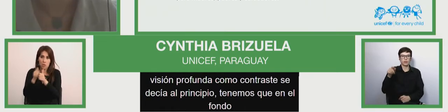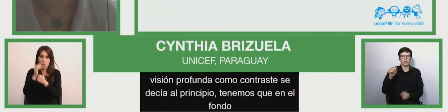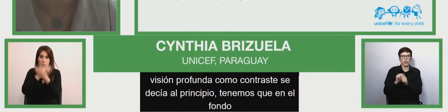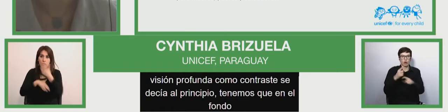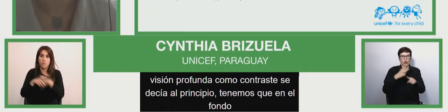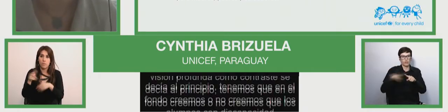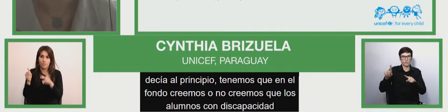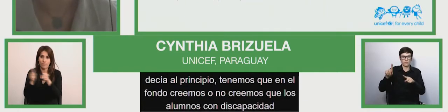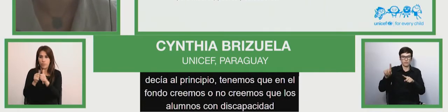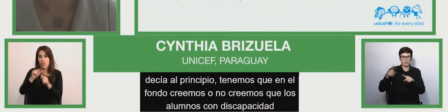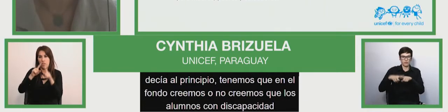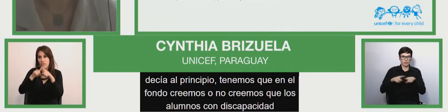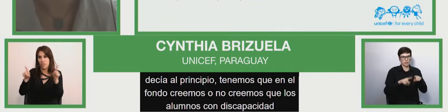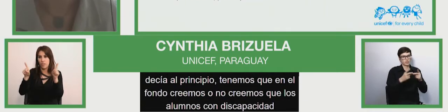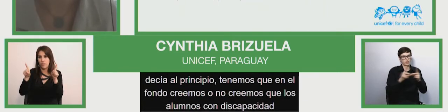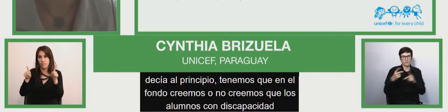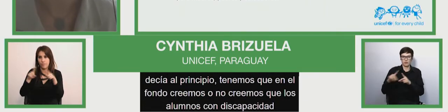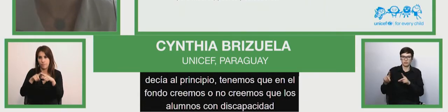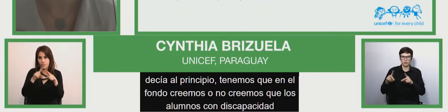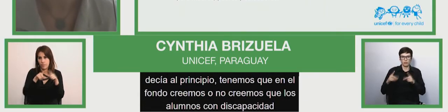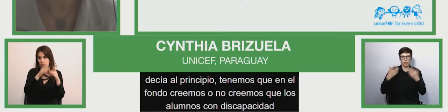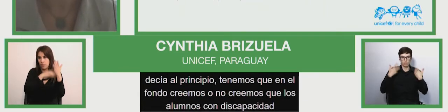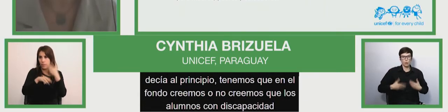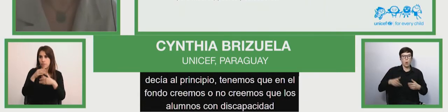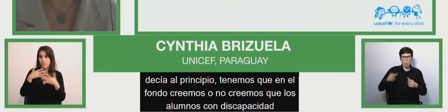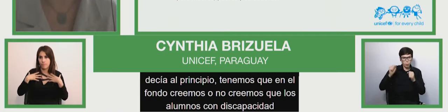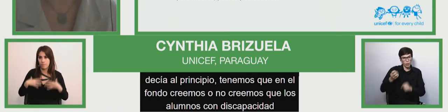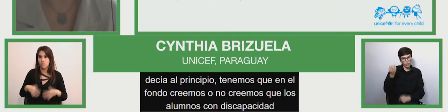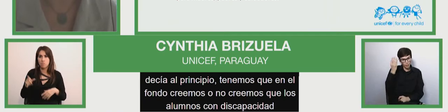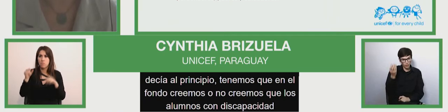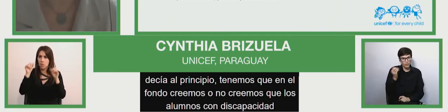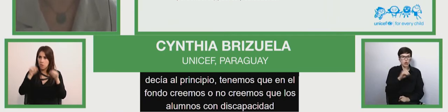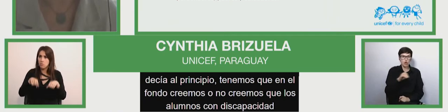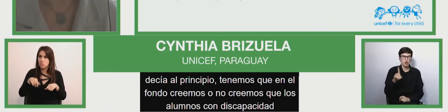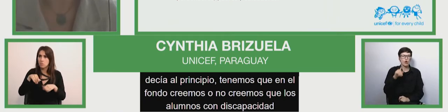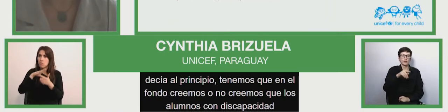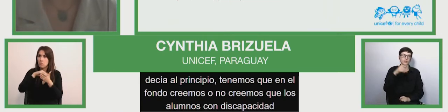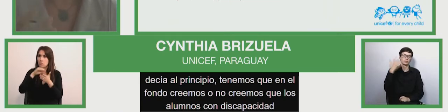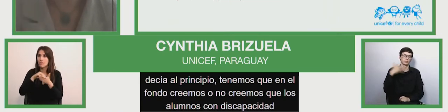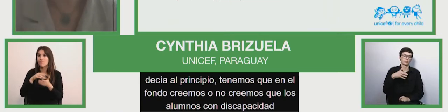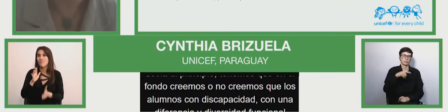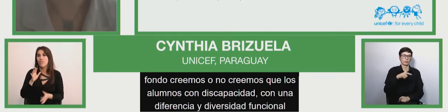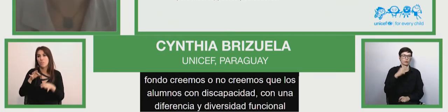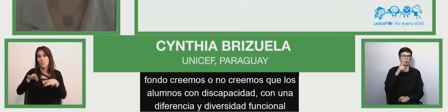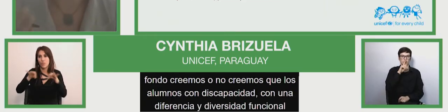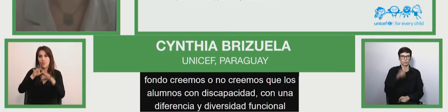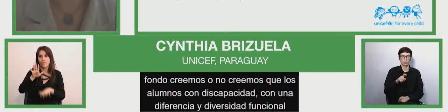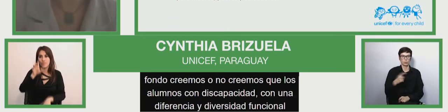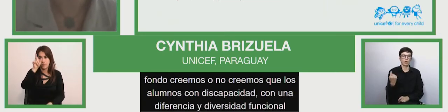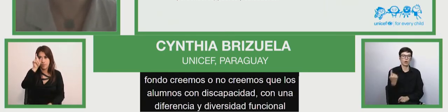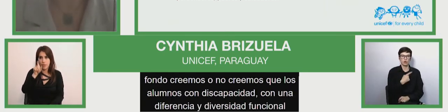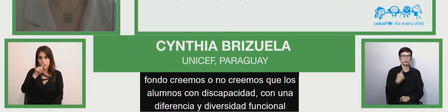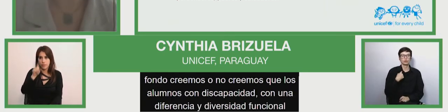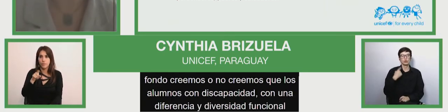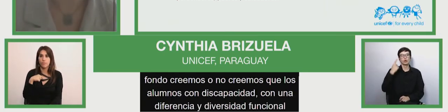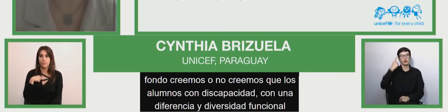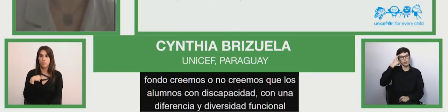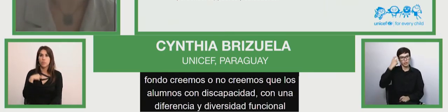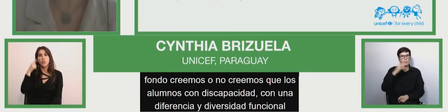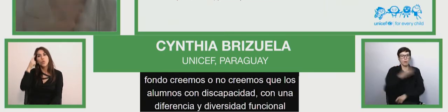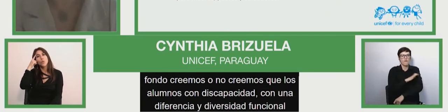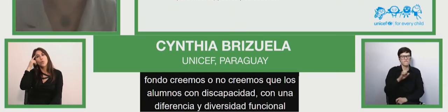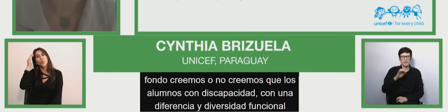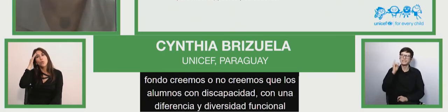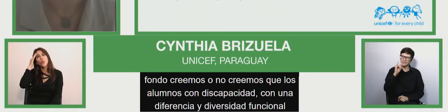y diversidad funcional pueden aprender? Esa es la pregunta fundamental. Nosotros nos basamos en la fe de que sí pueden